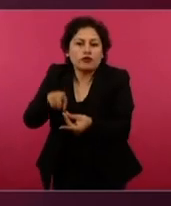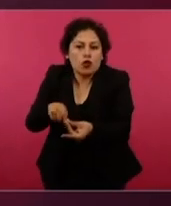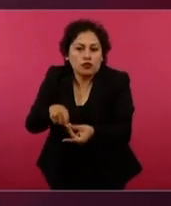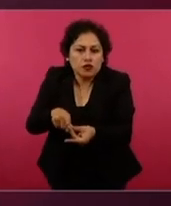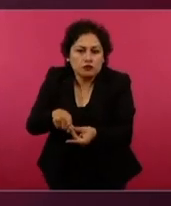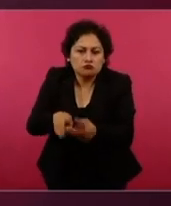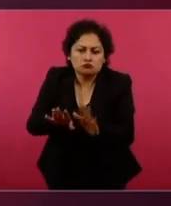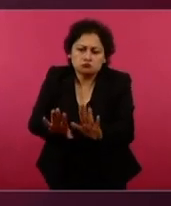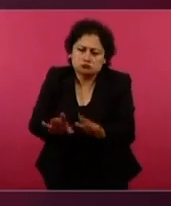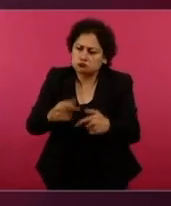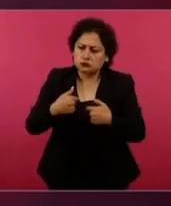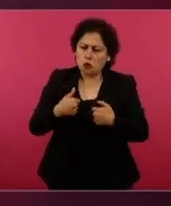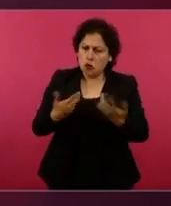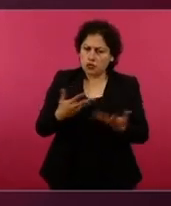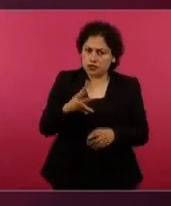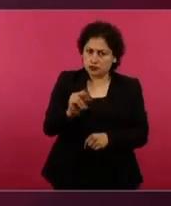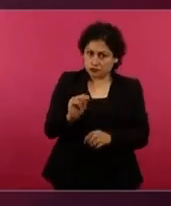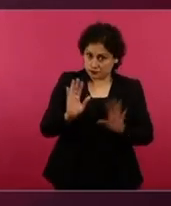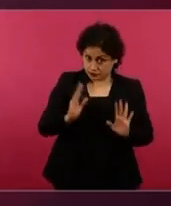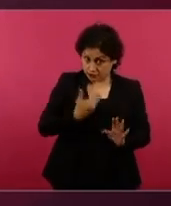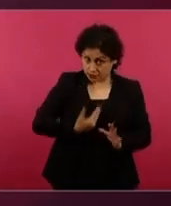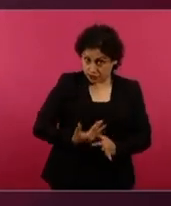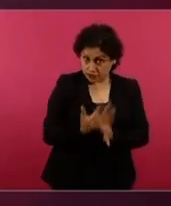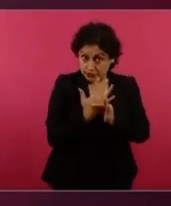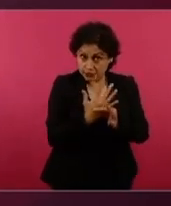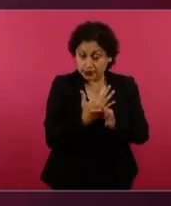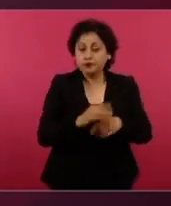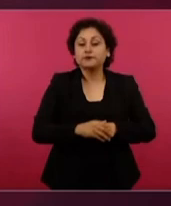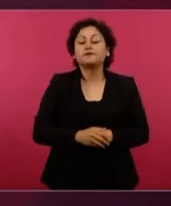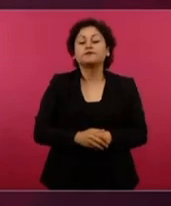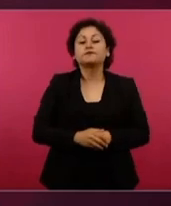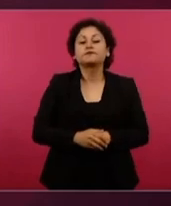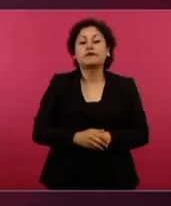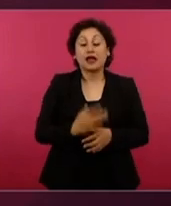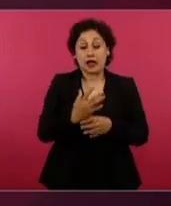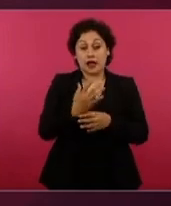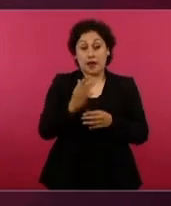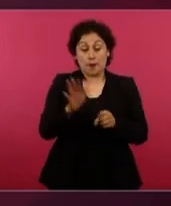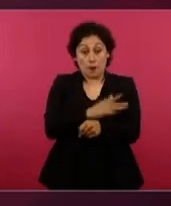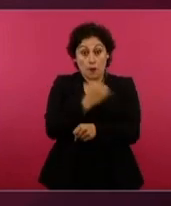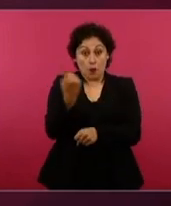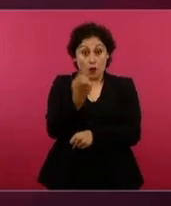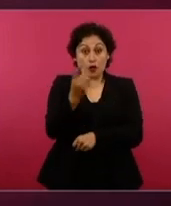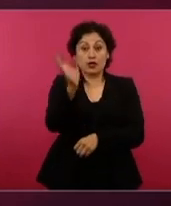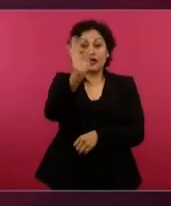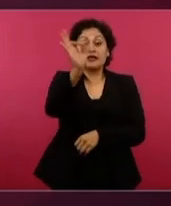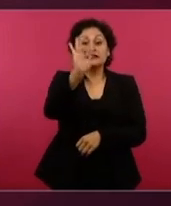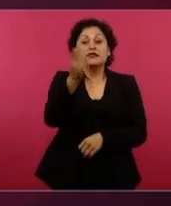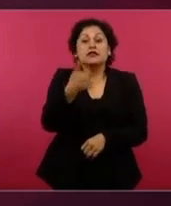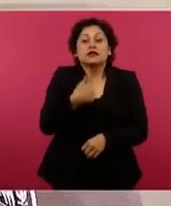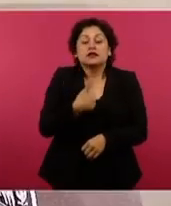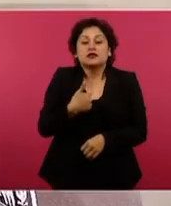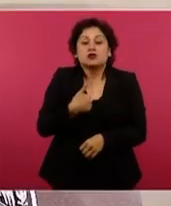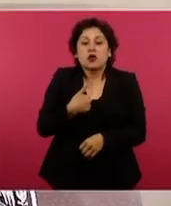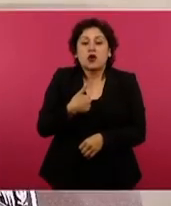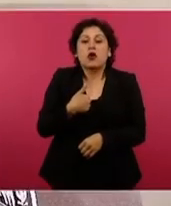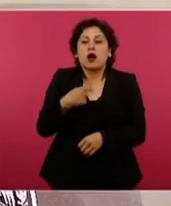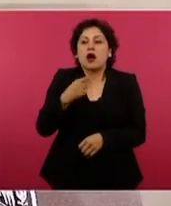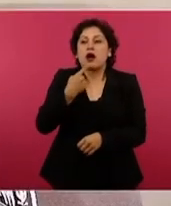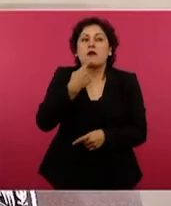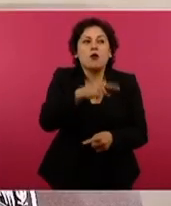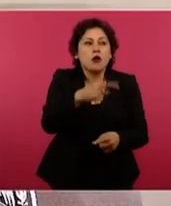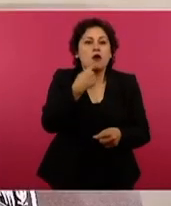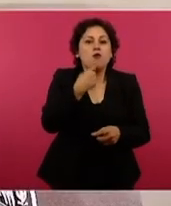Andrés Manuel López Obrador. Y sigue. Porque entonces lo convertiría yo en mártires vivientes. No,